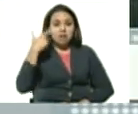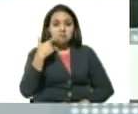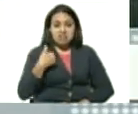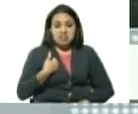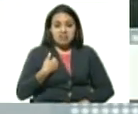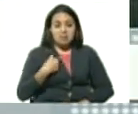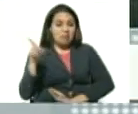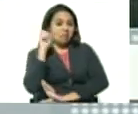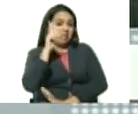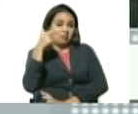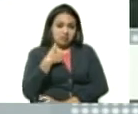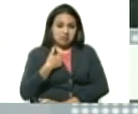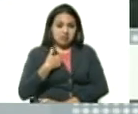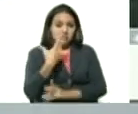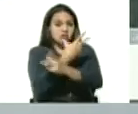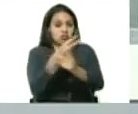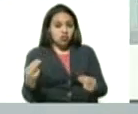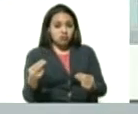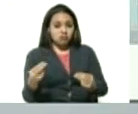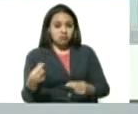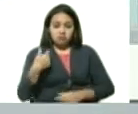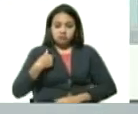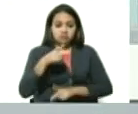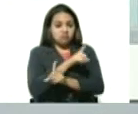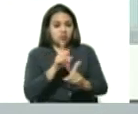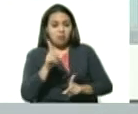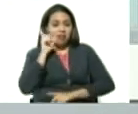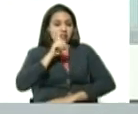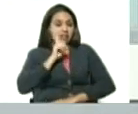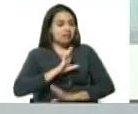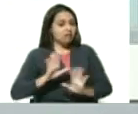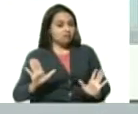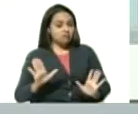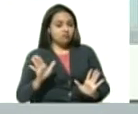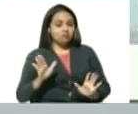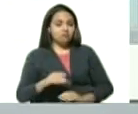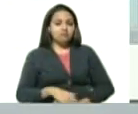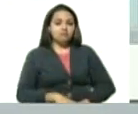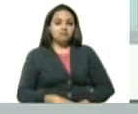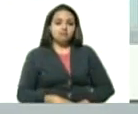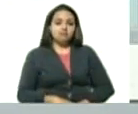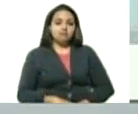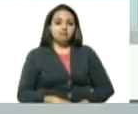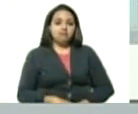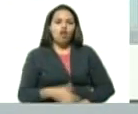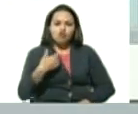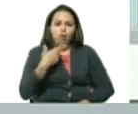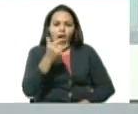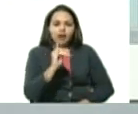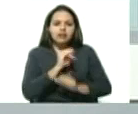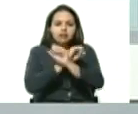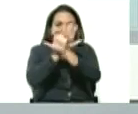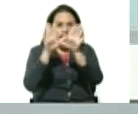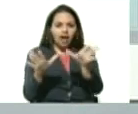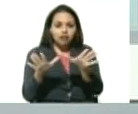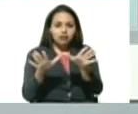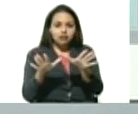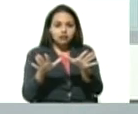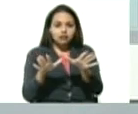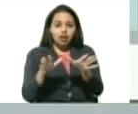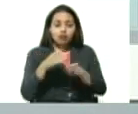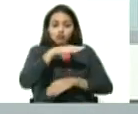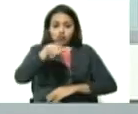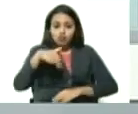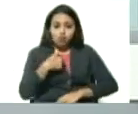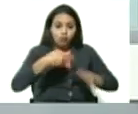me cae a coba. No me dejo caer a coba y yo no me caigo a coba. Tengo claro que hemos puesto miles de unidades